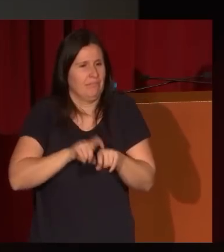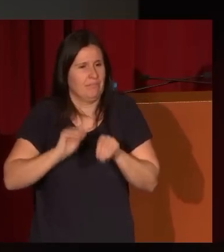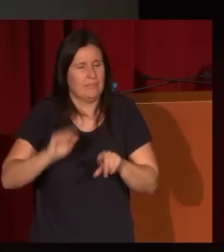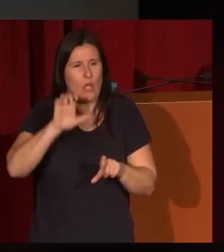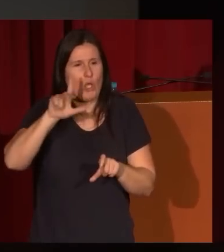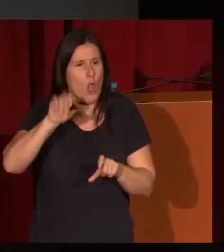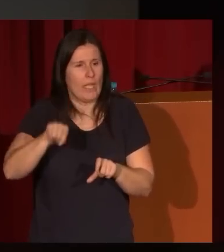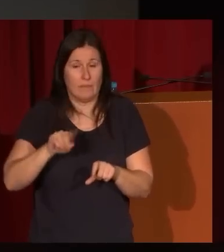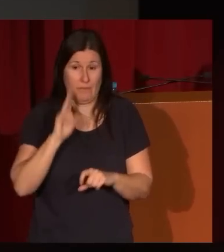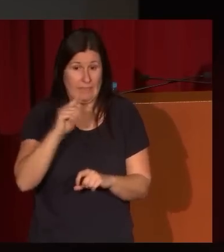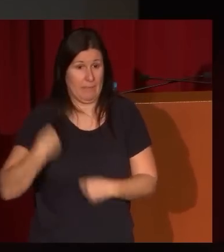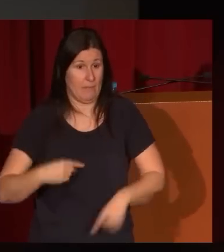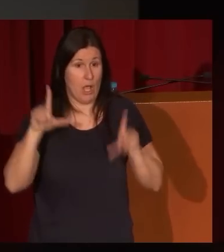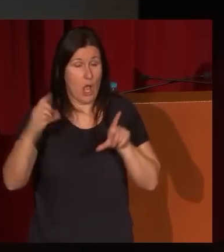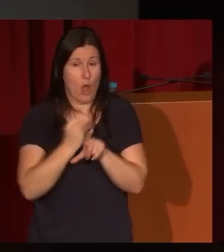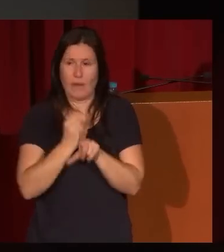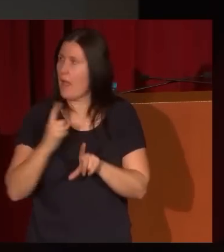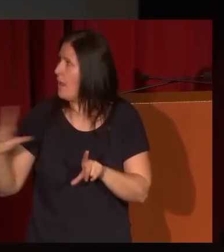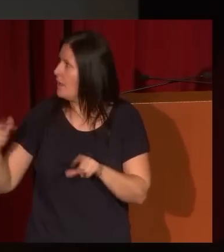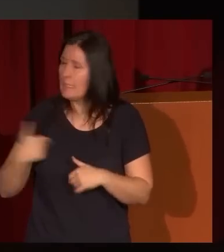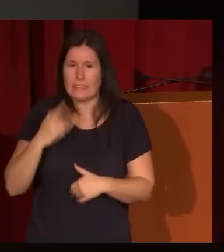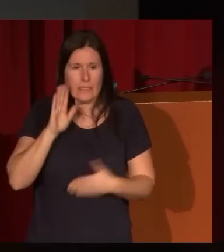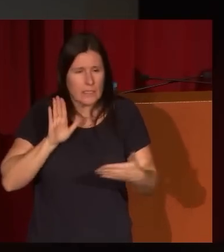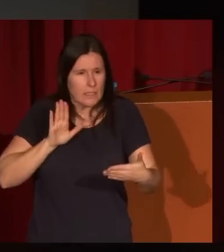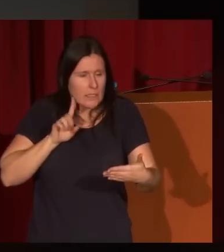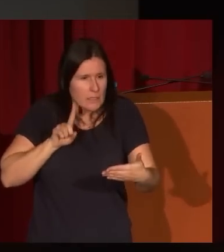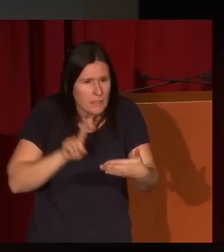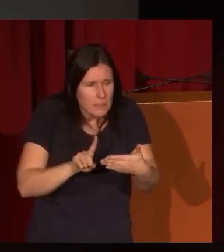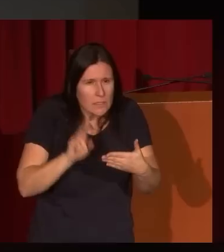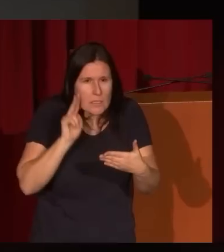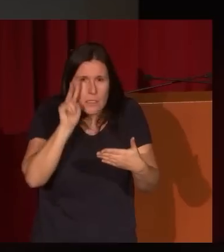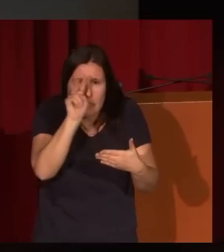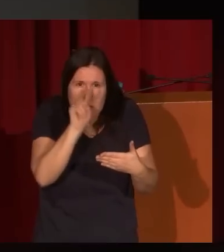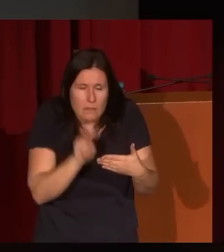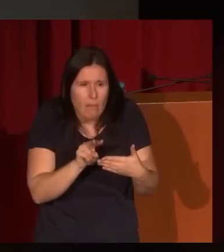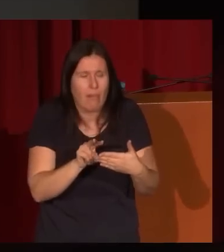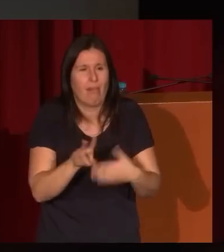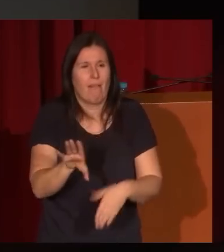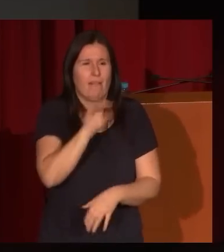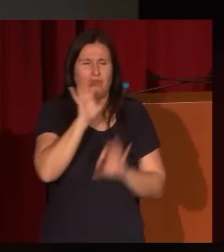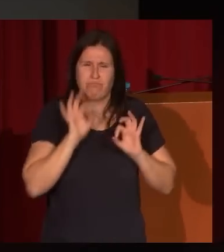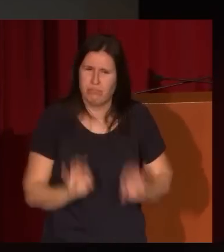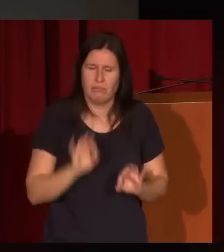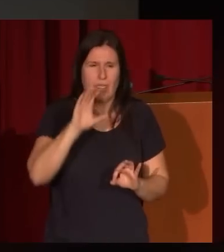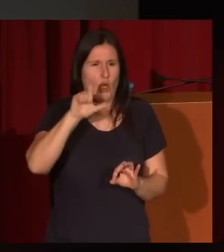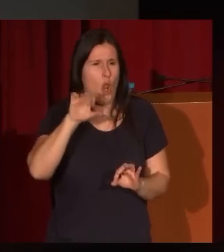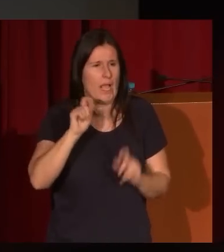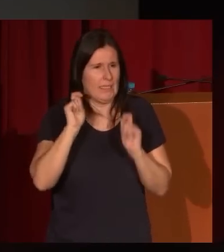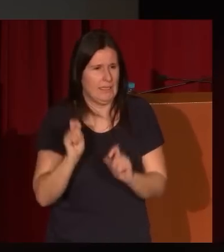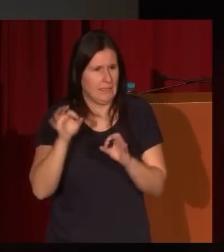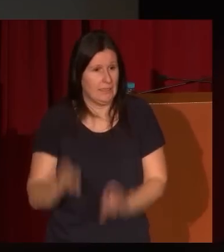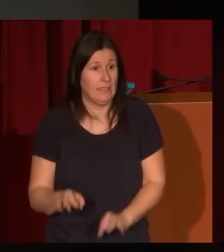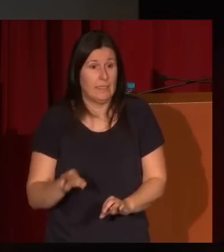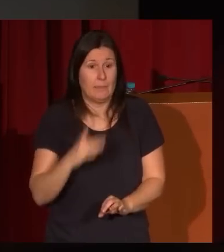fíjense esta obra si uno se acerca si se acerca aquí entiende claramente que es obra de Eugenio Lucas pero si uno